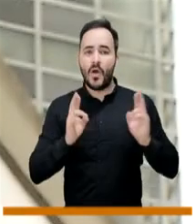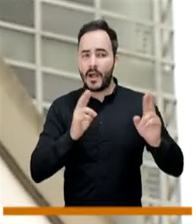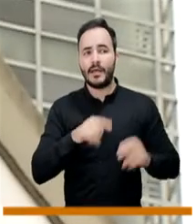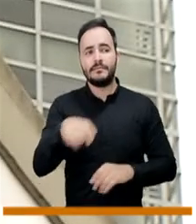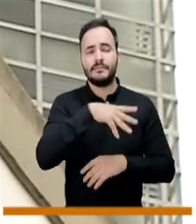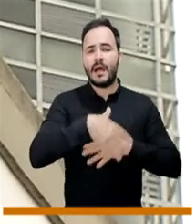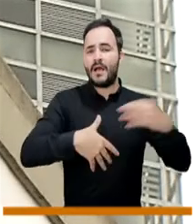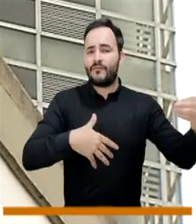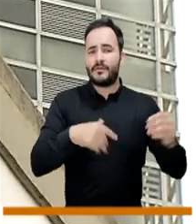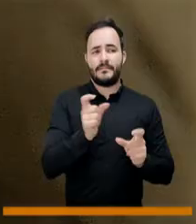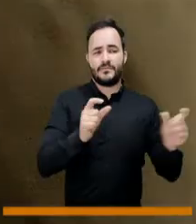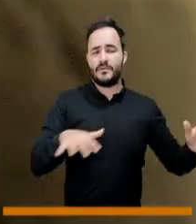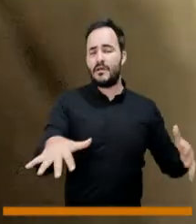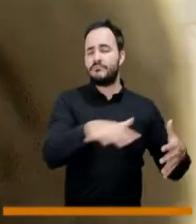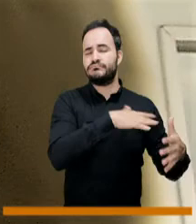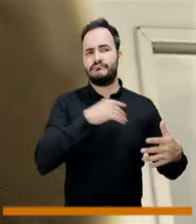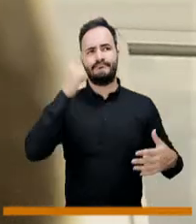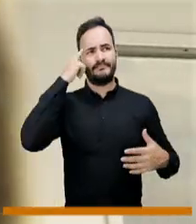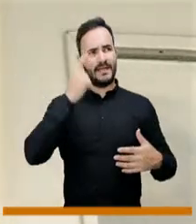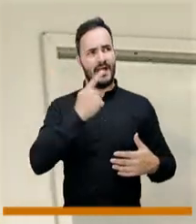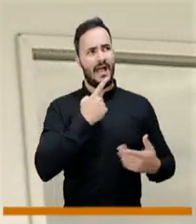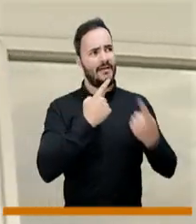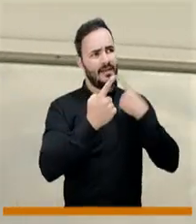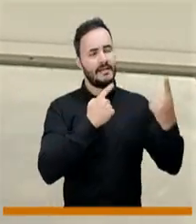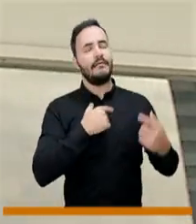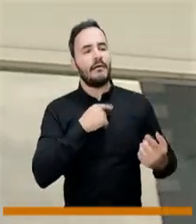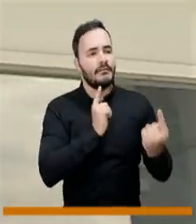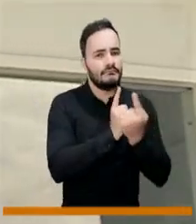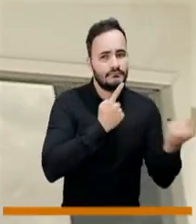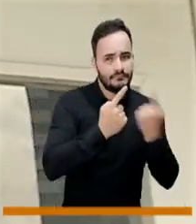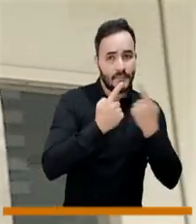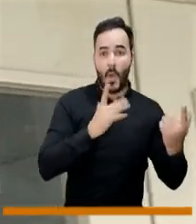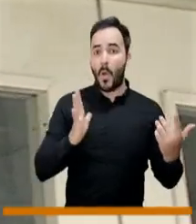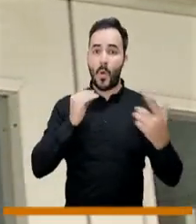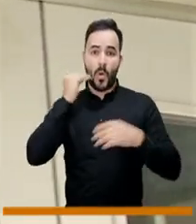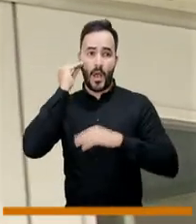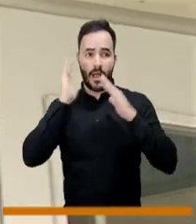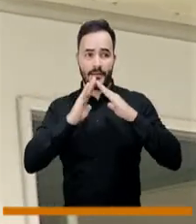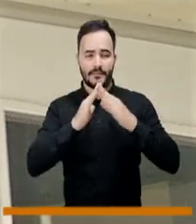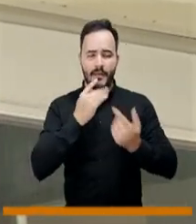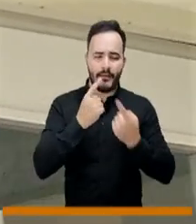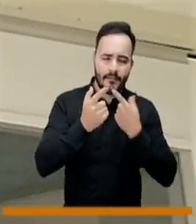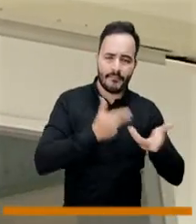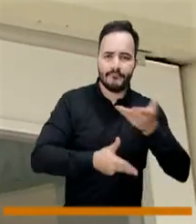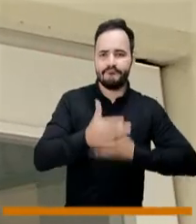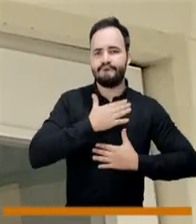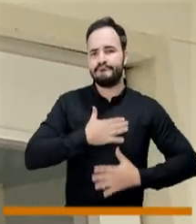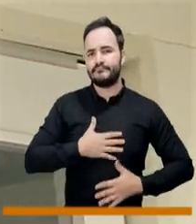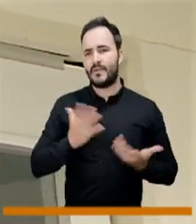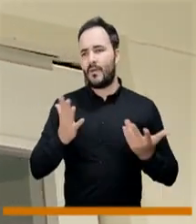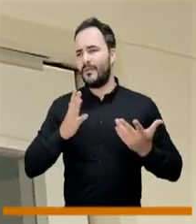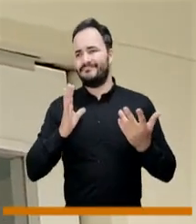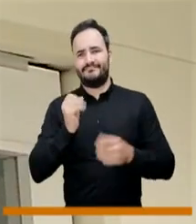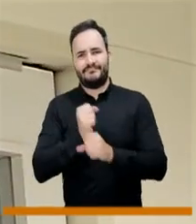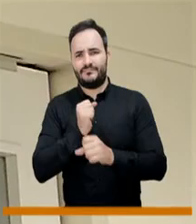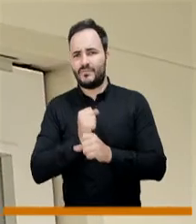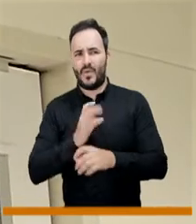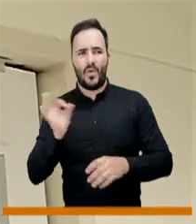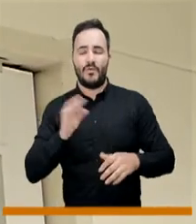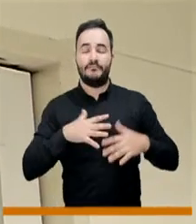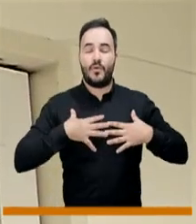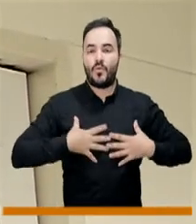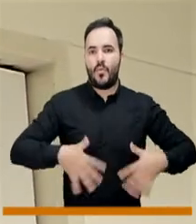gente pueda desahogarse, gente pueda tener unos entornos protectores en su familia, en el trabajo, en el consejo, en todos